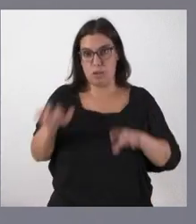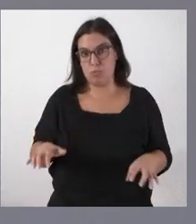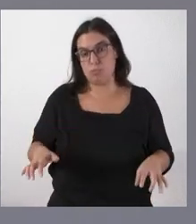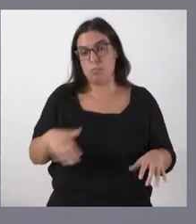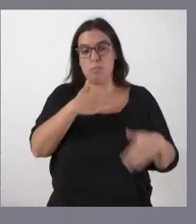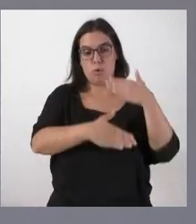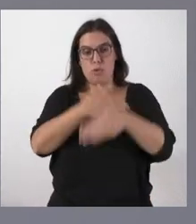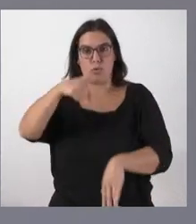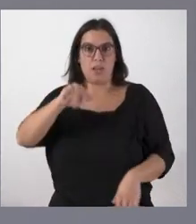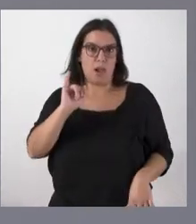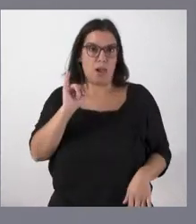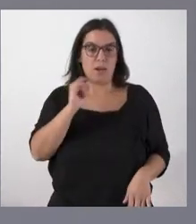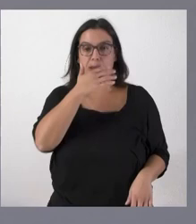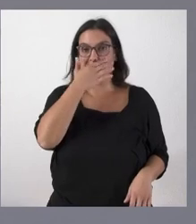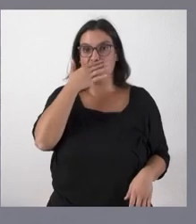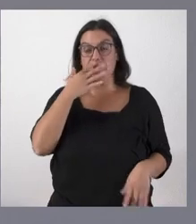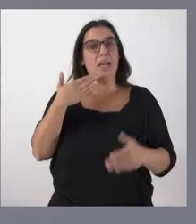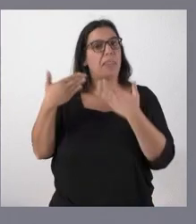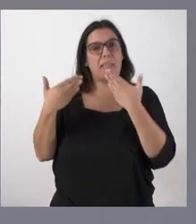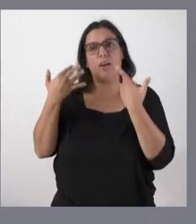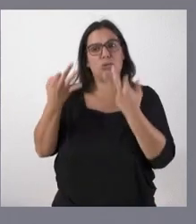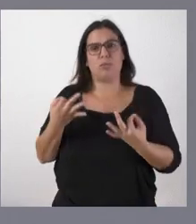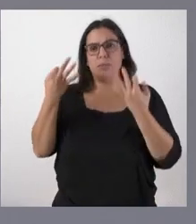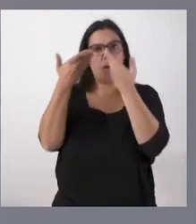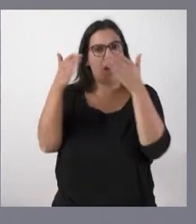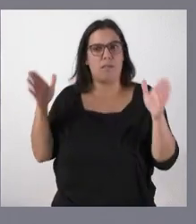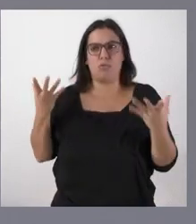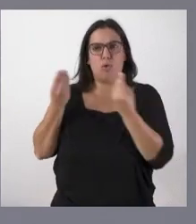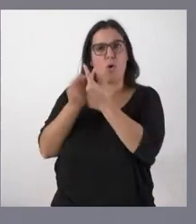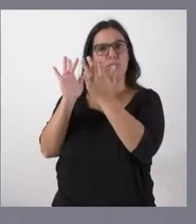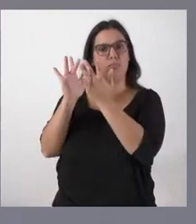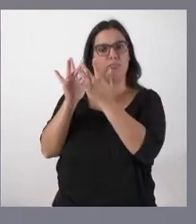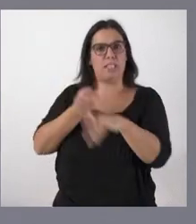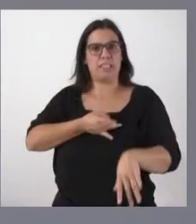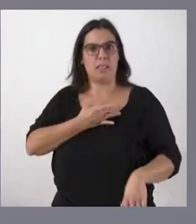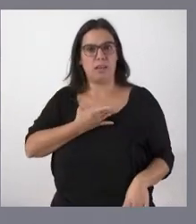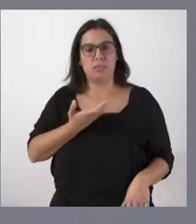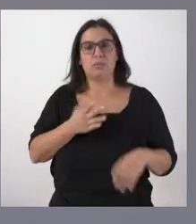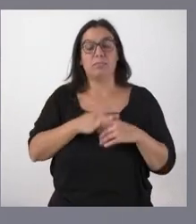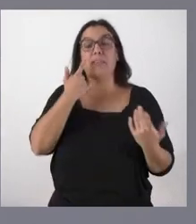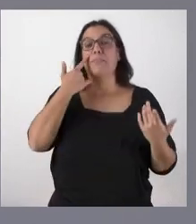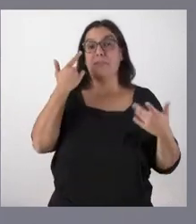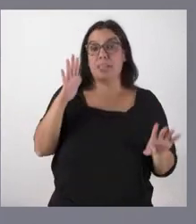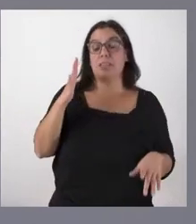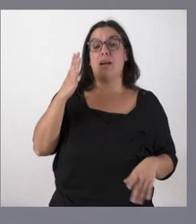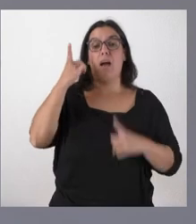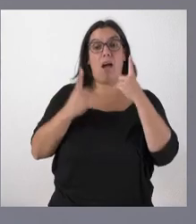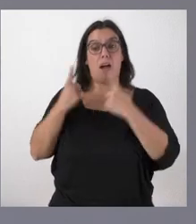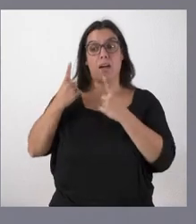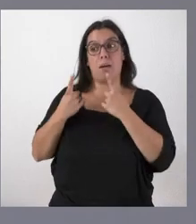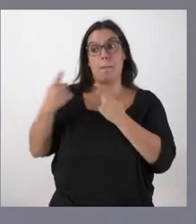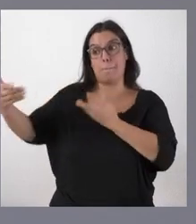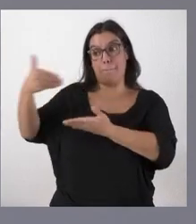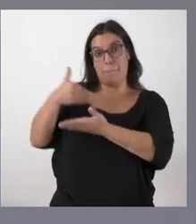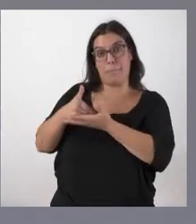respecto el diálogo siempre está abierto con los sindicatos fíjese si algunas de las peticiones que